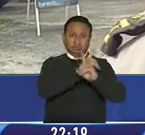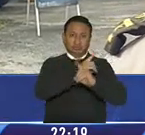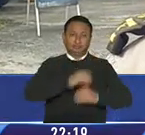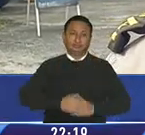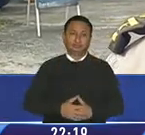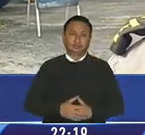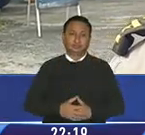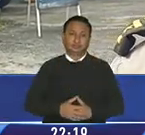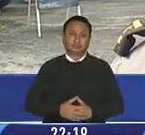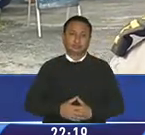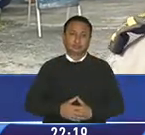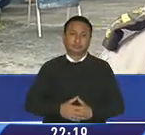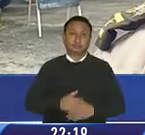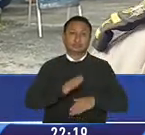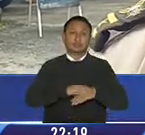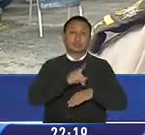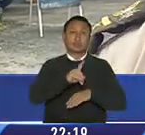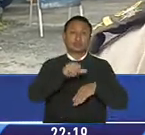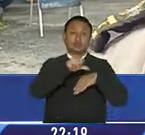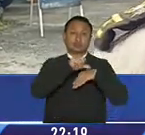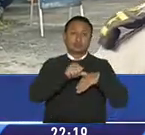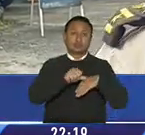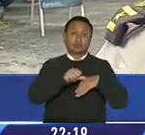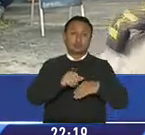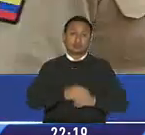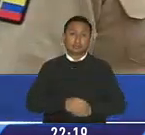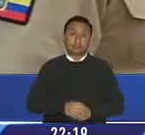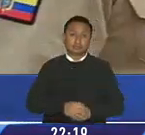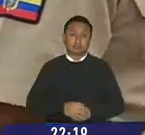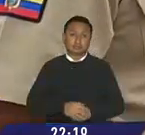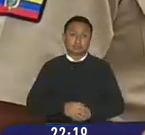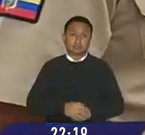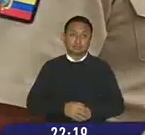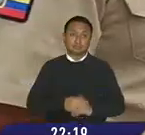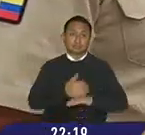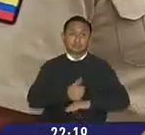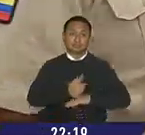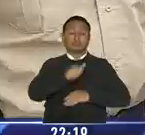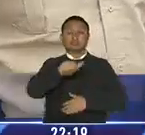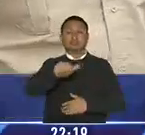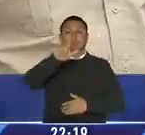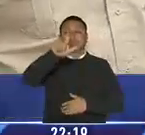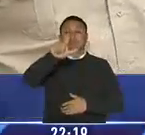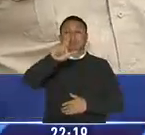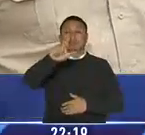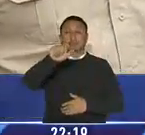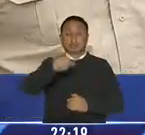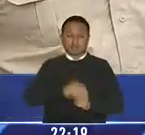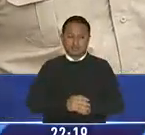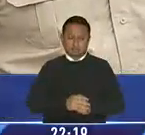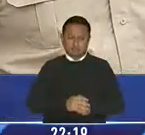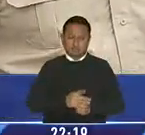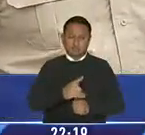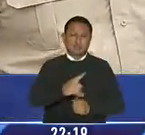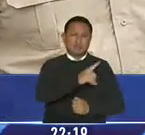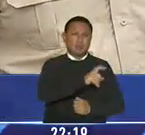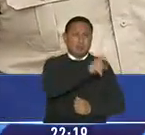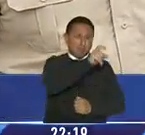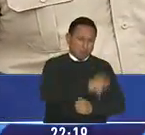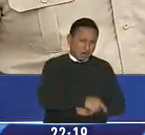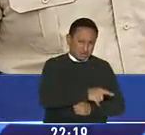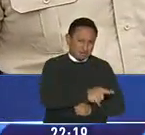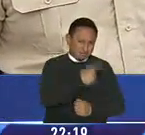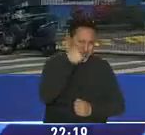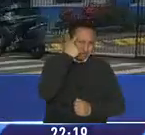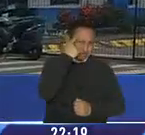discapacidad por una operación efectuada en su cabeza. El coronel Alex Reina cree que más allá de la condición médica del agresor